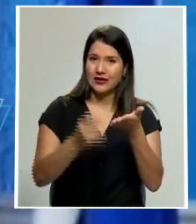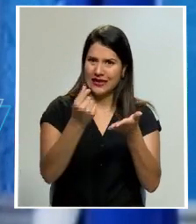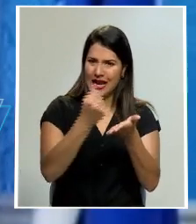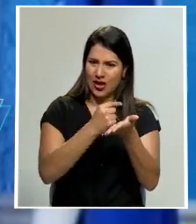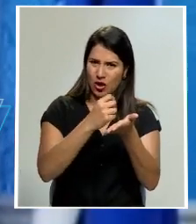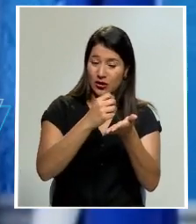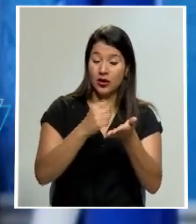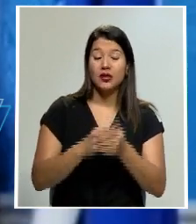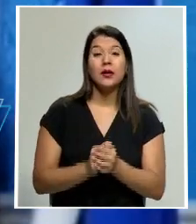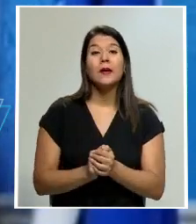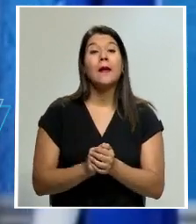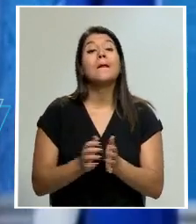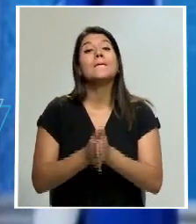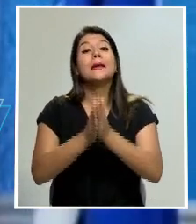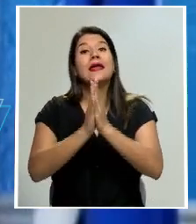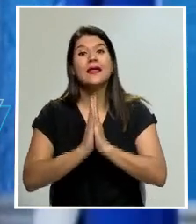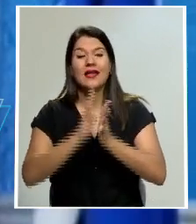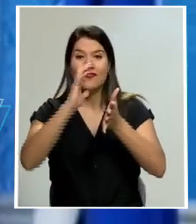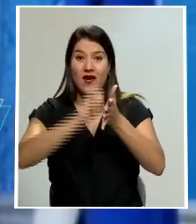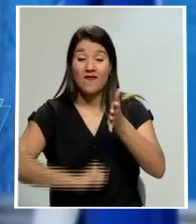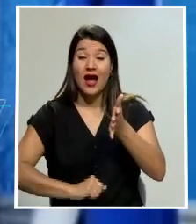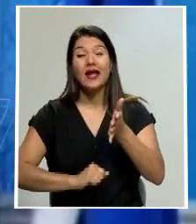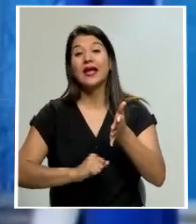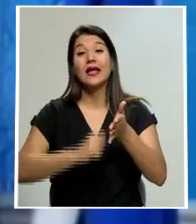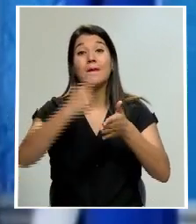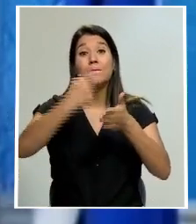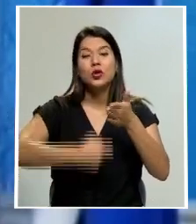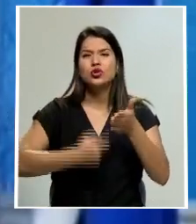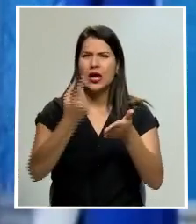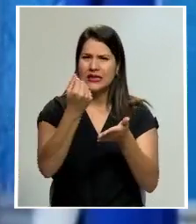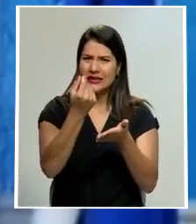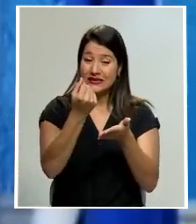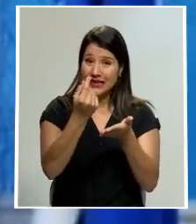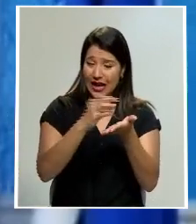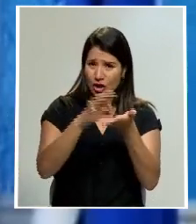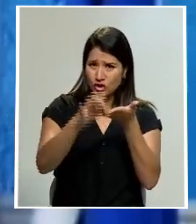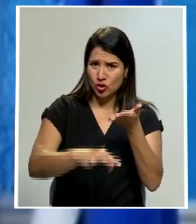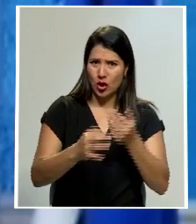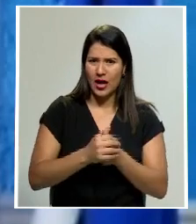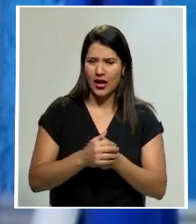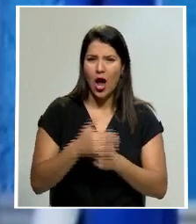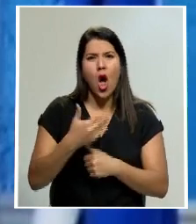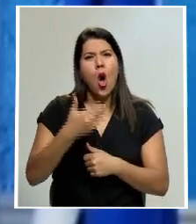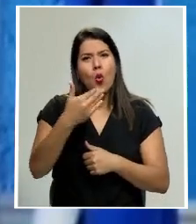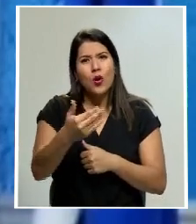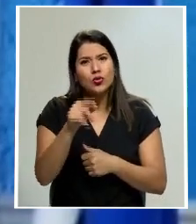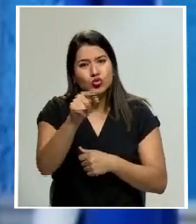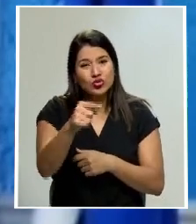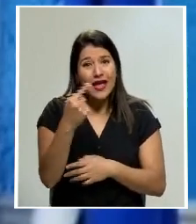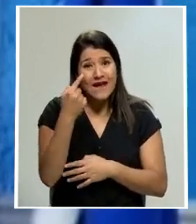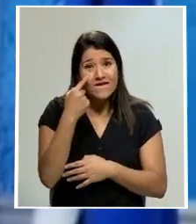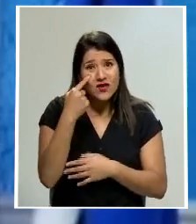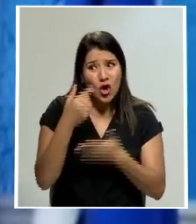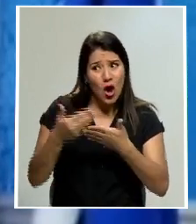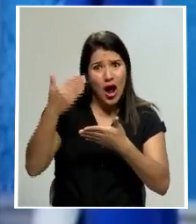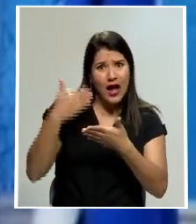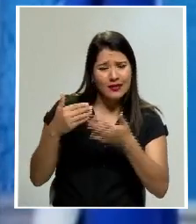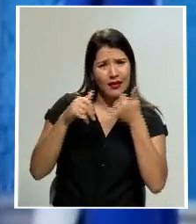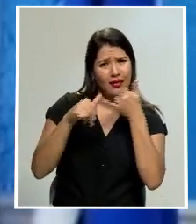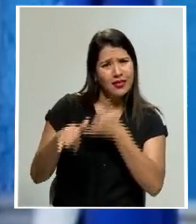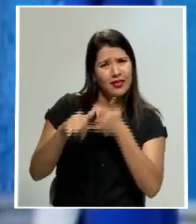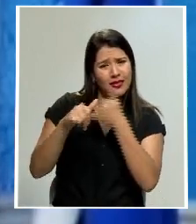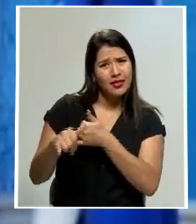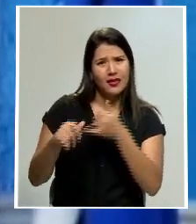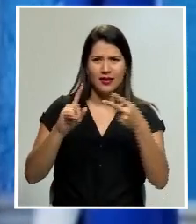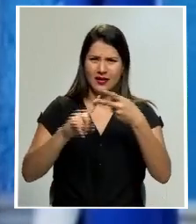frente a su cara han pasado estas barbaridades que se denunciaron en estos días y además el tema de la